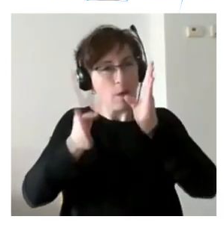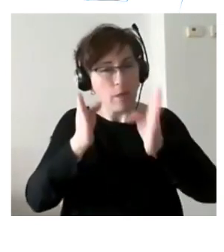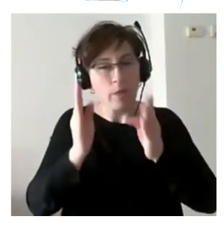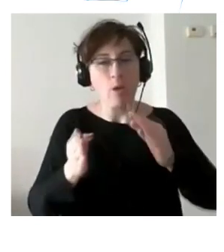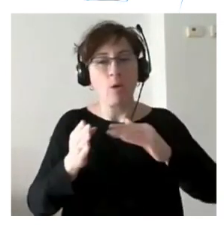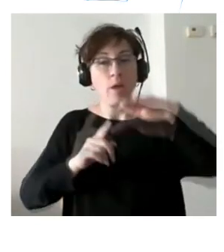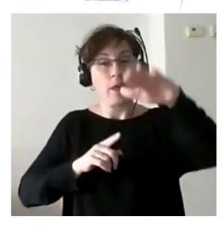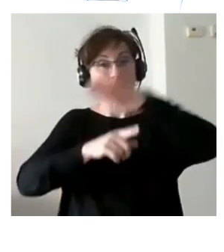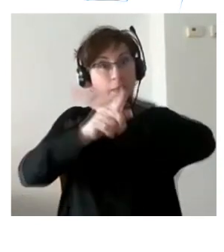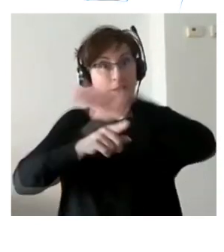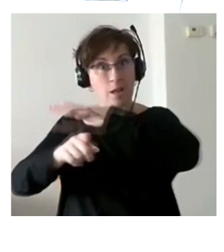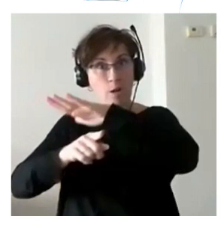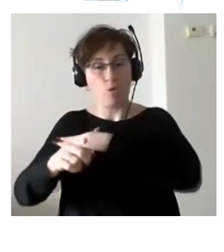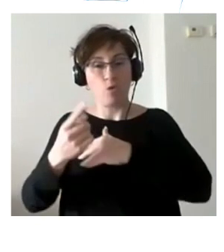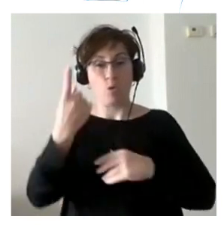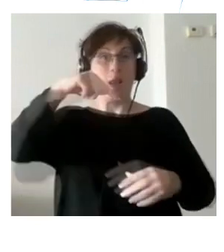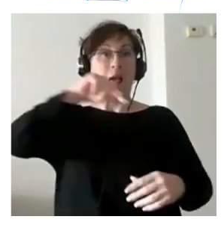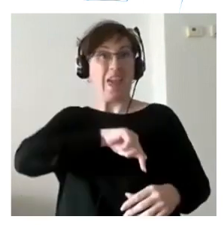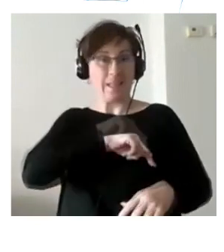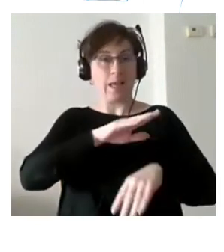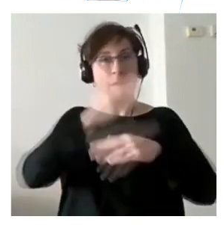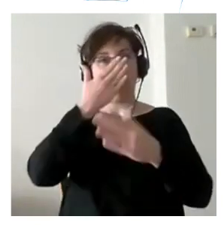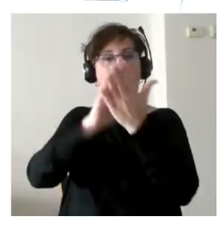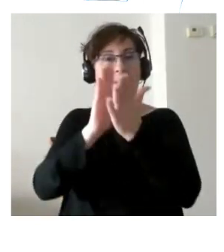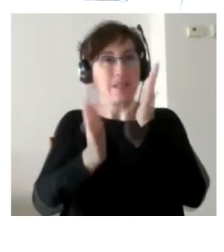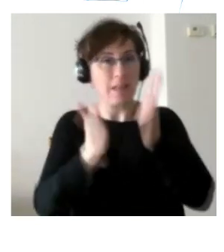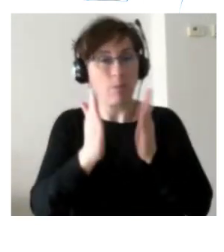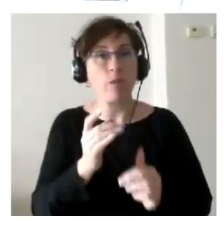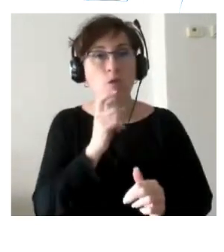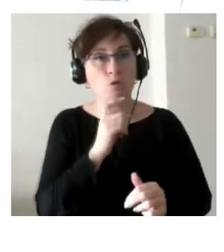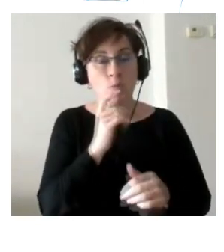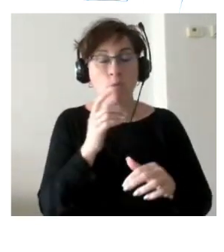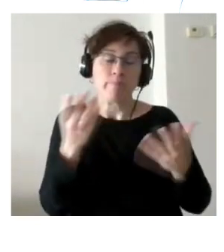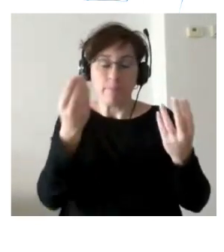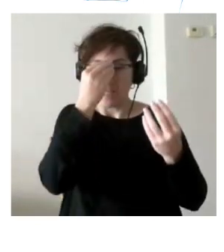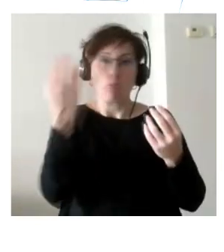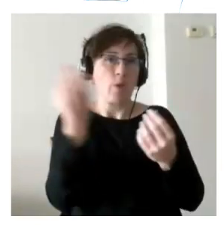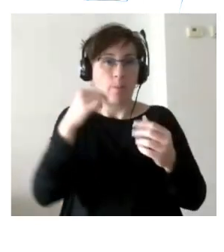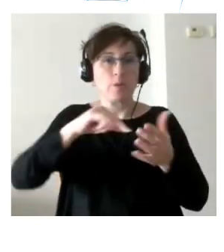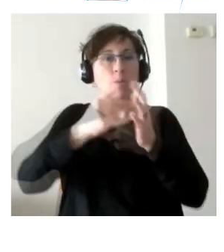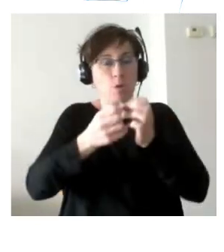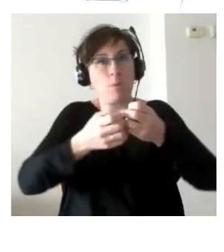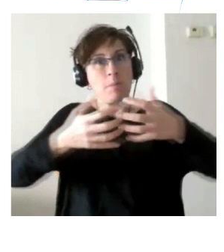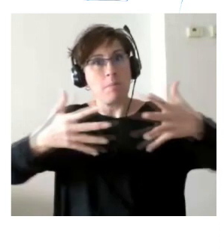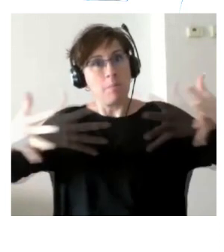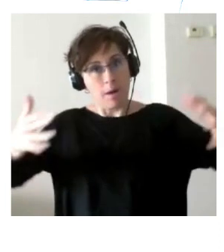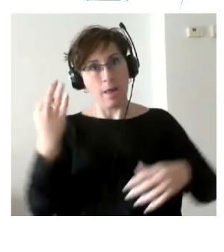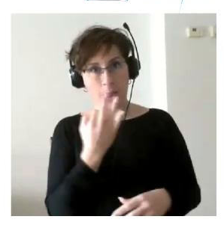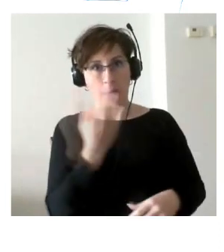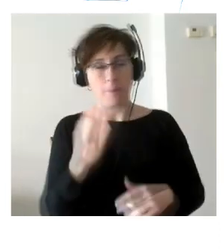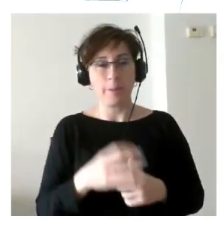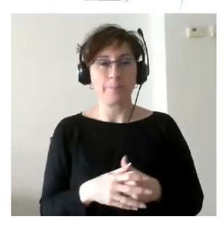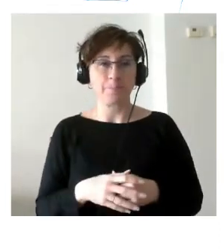desarrollo de una ética de intervención pues entendemos que tiene que estar llamado a crecer y a desarrollarse tenéis